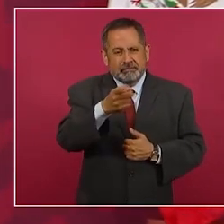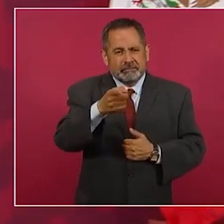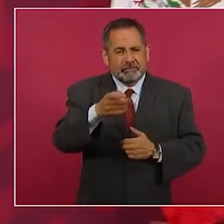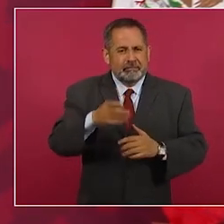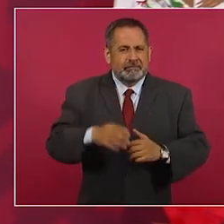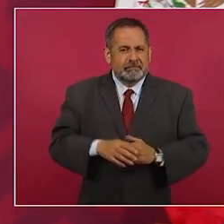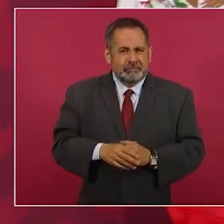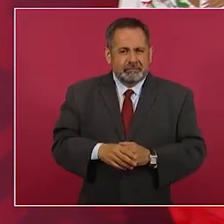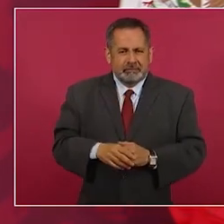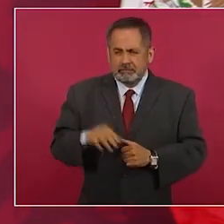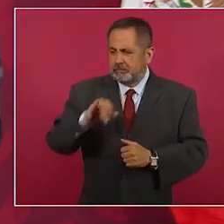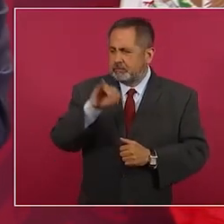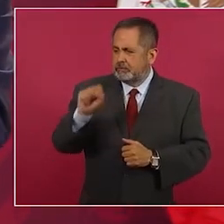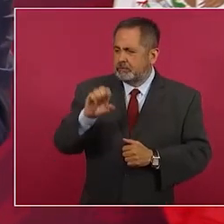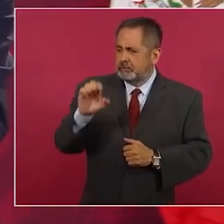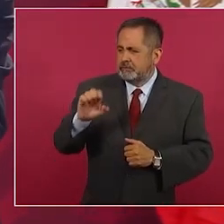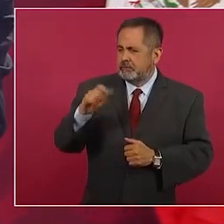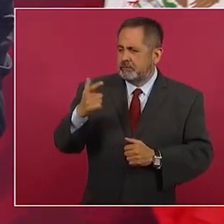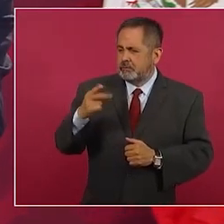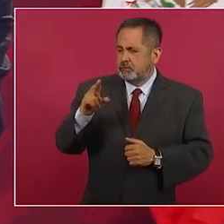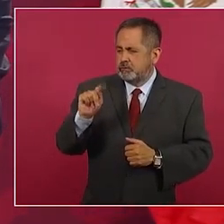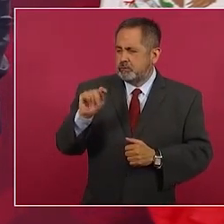José Gutiérrez Vivo